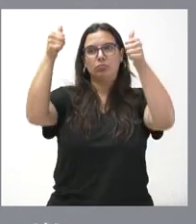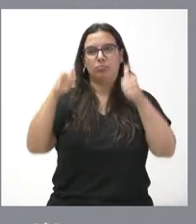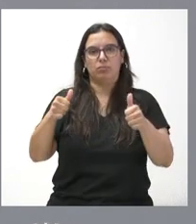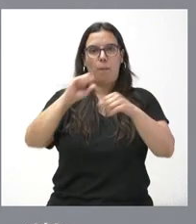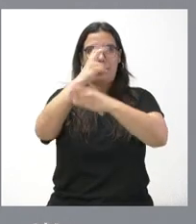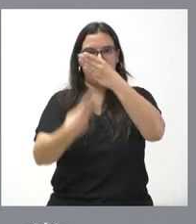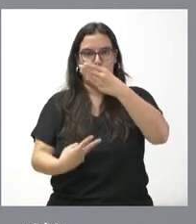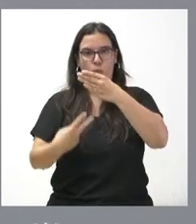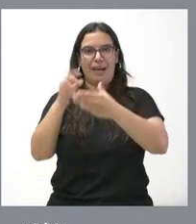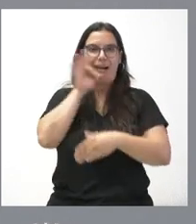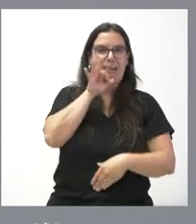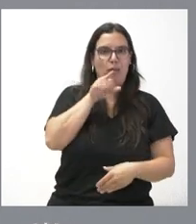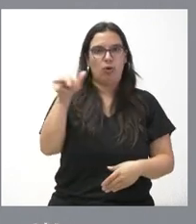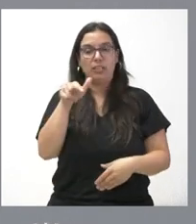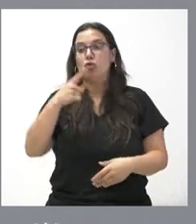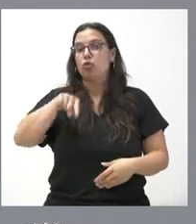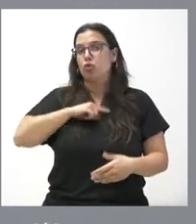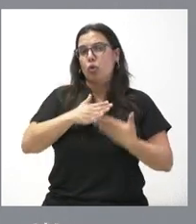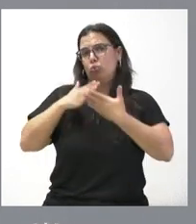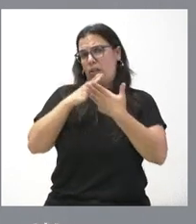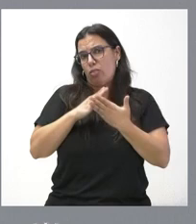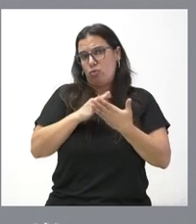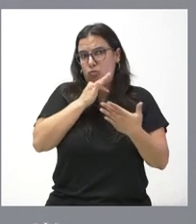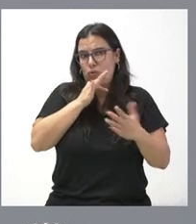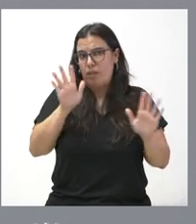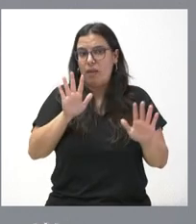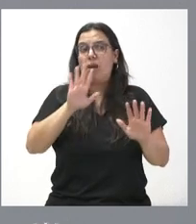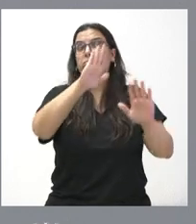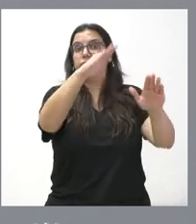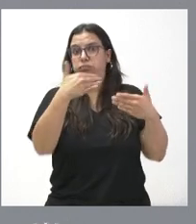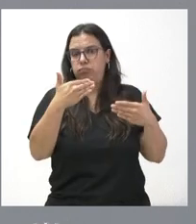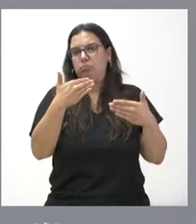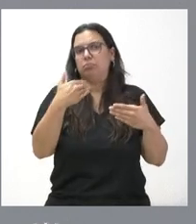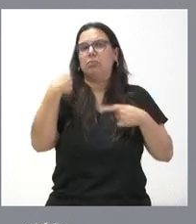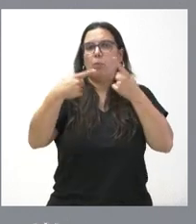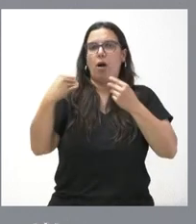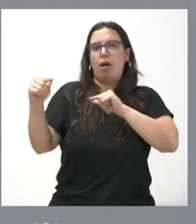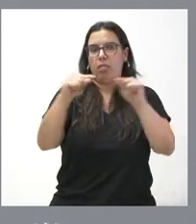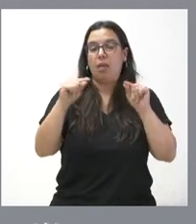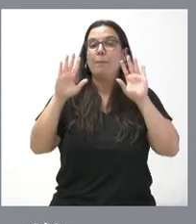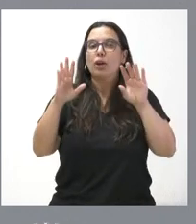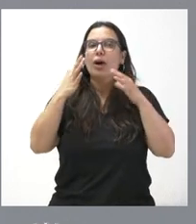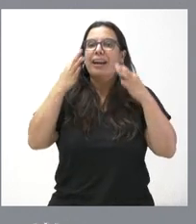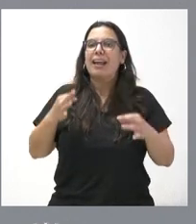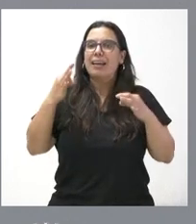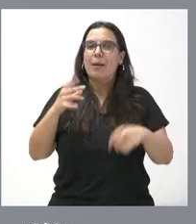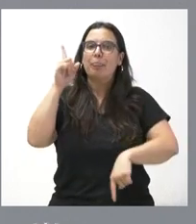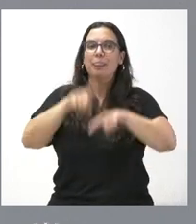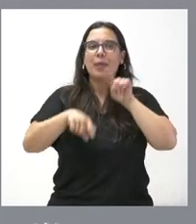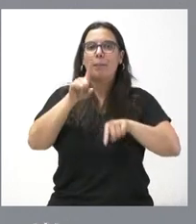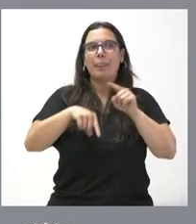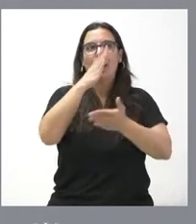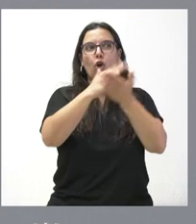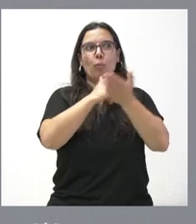decisión, sin haber estudiado el caso y tendrá que estudiarse cuando llegue, no estaría en función de la iniciativa de otra